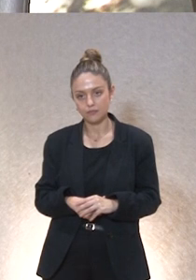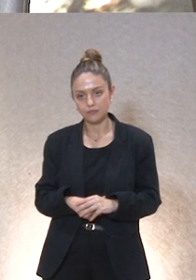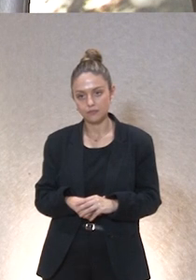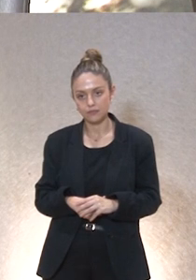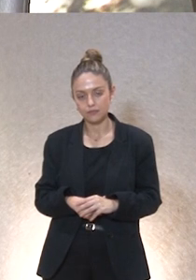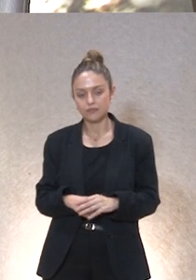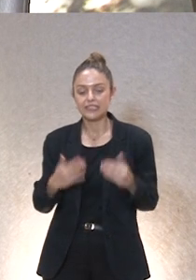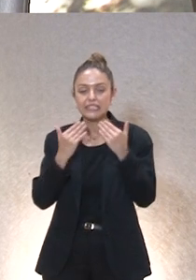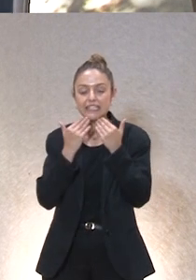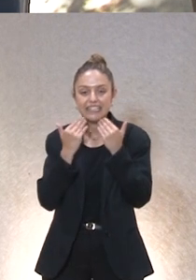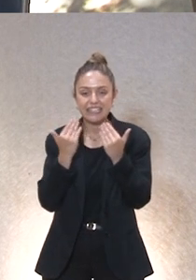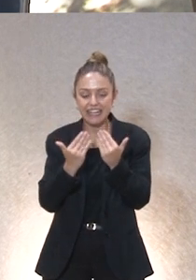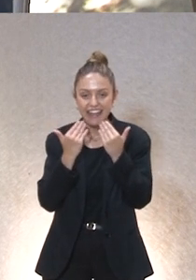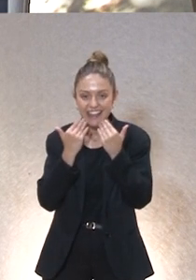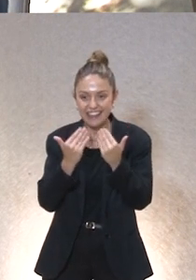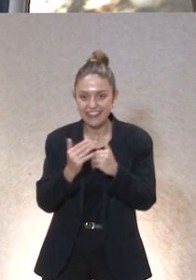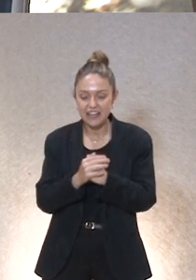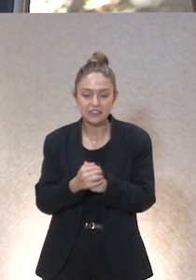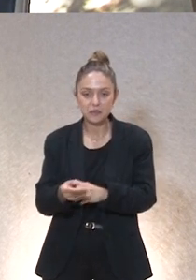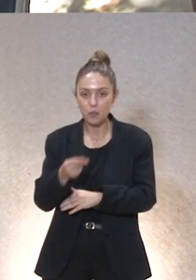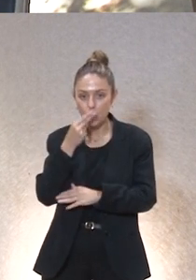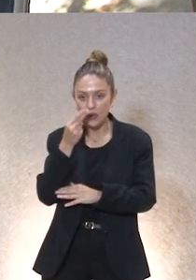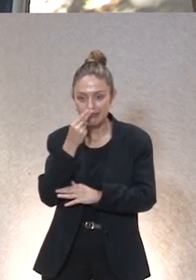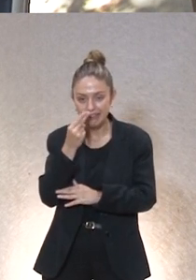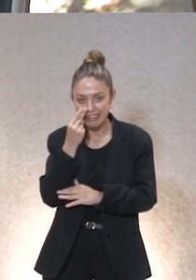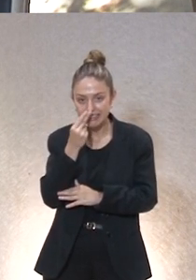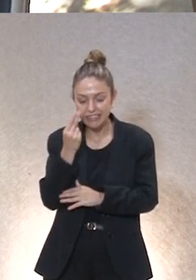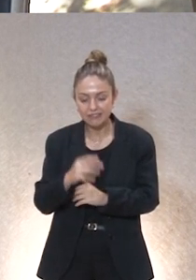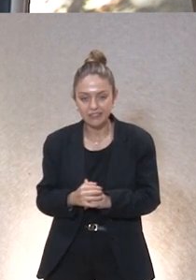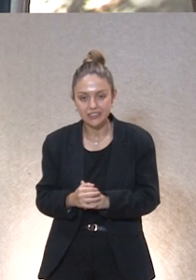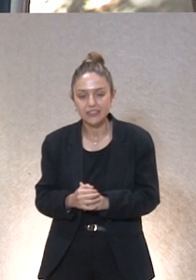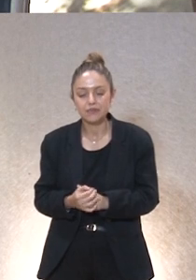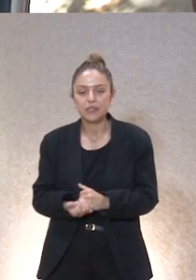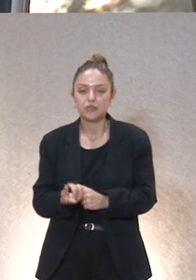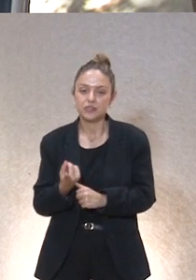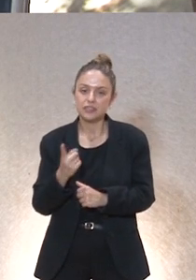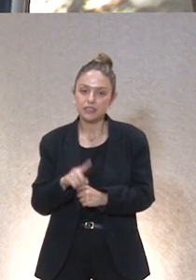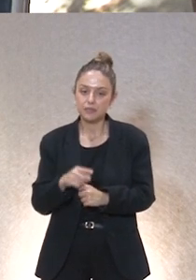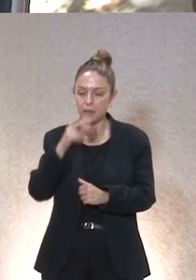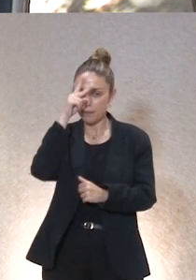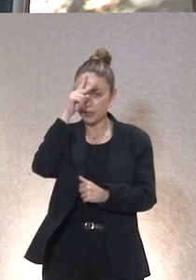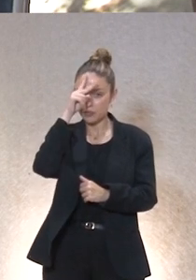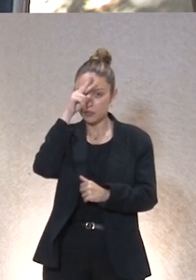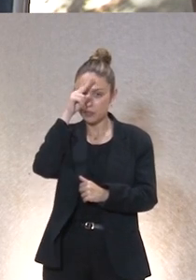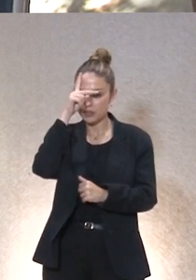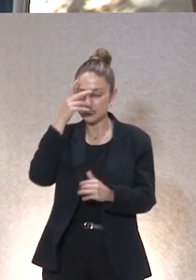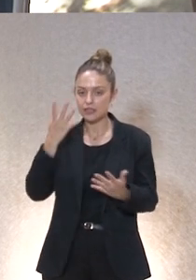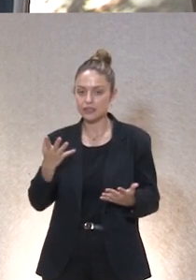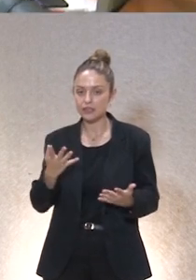bueno gracias muy interesante todo lo que dices pero también me preocupa un poco también la